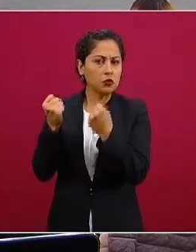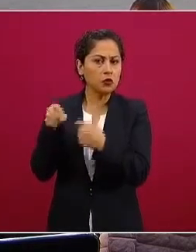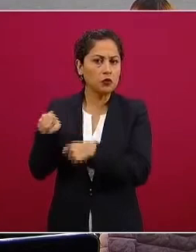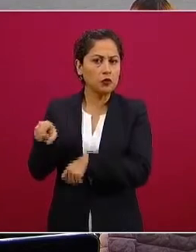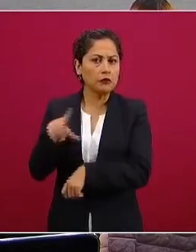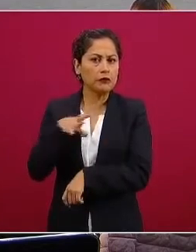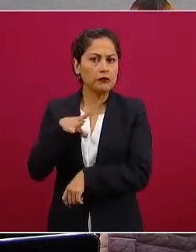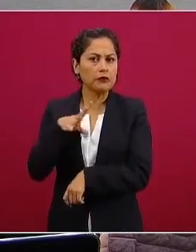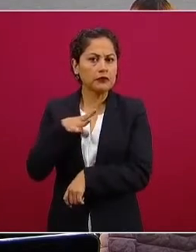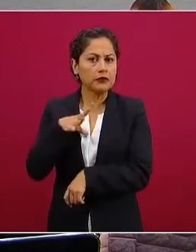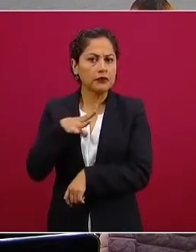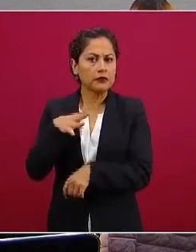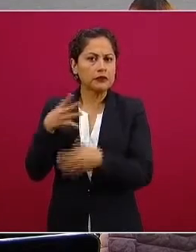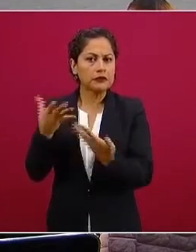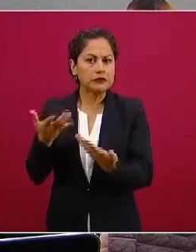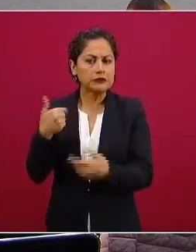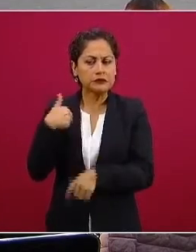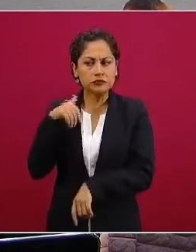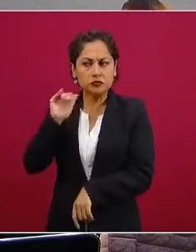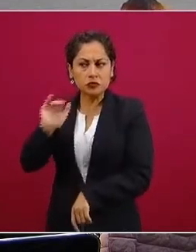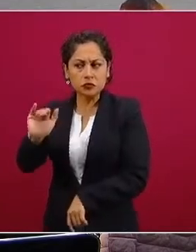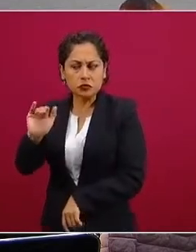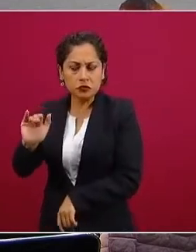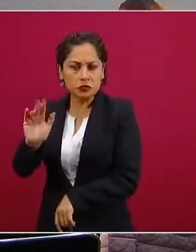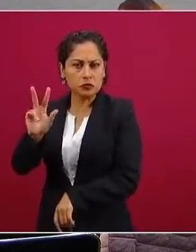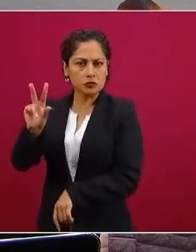se nos van a venir encima los medios